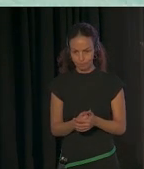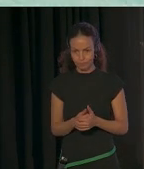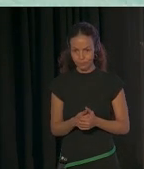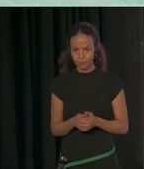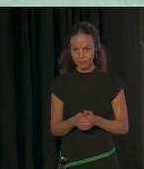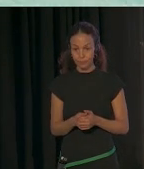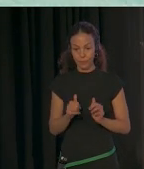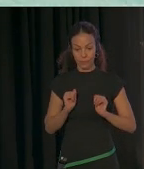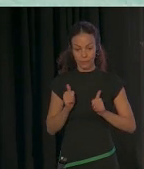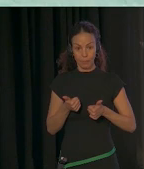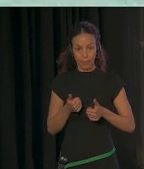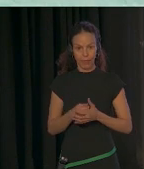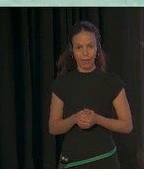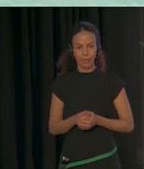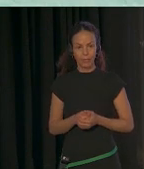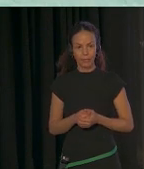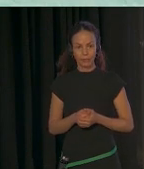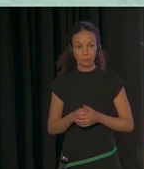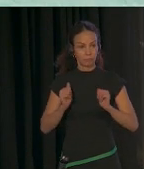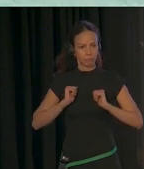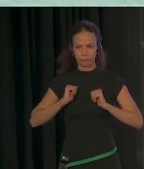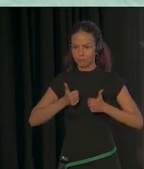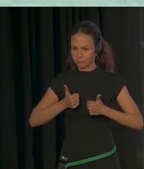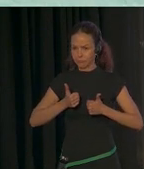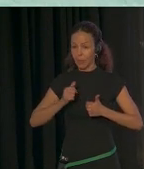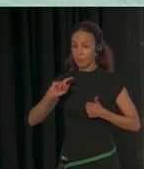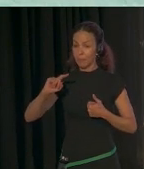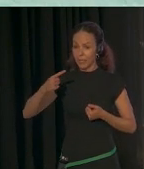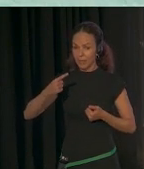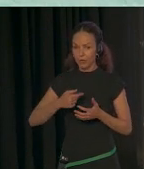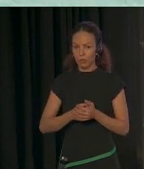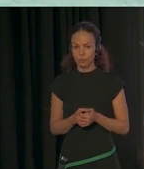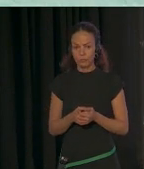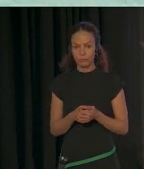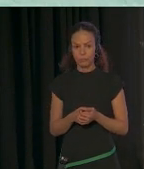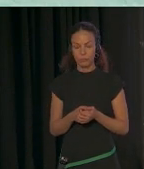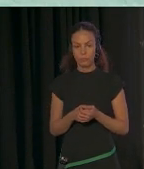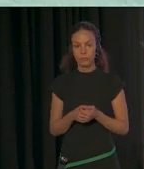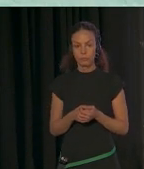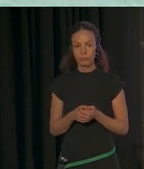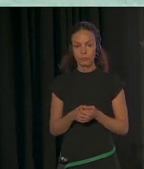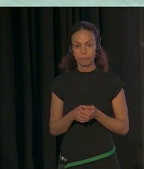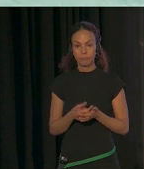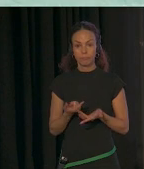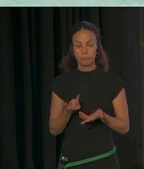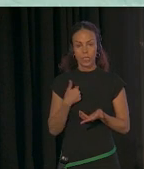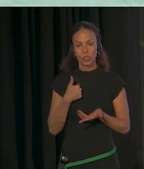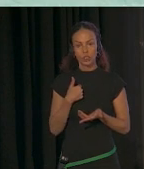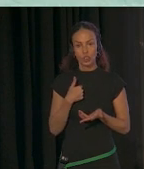Para comenzar, por el comienzo, en primer lugar, quiénes son, estoy diciendo el término,